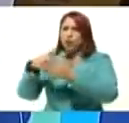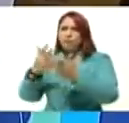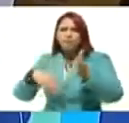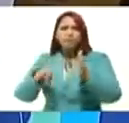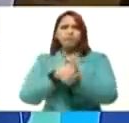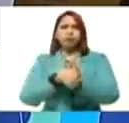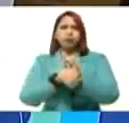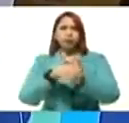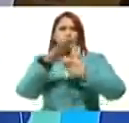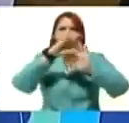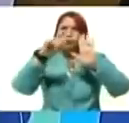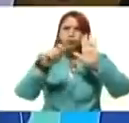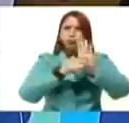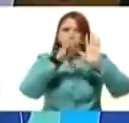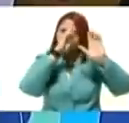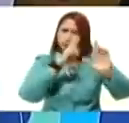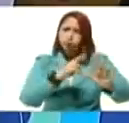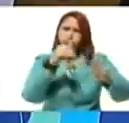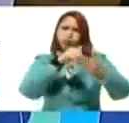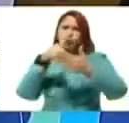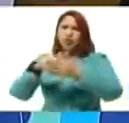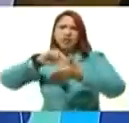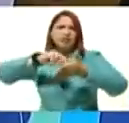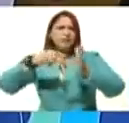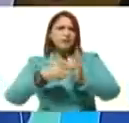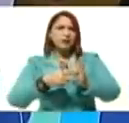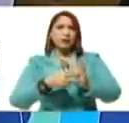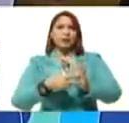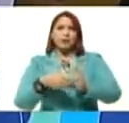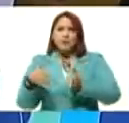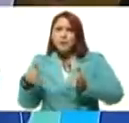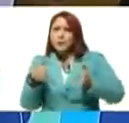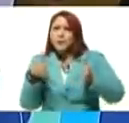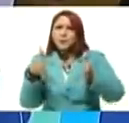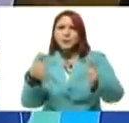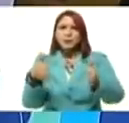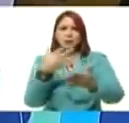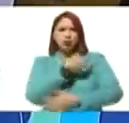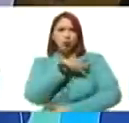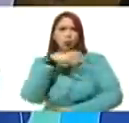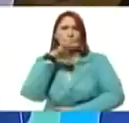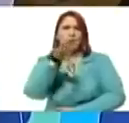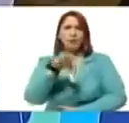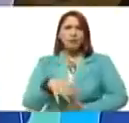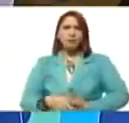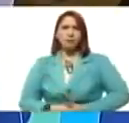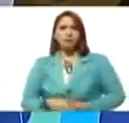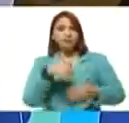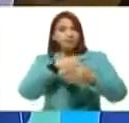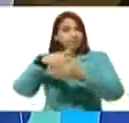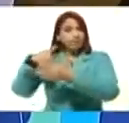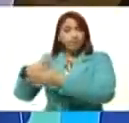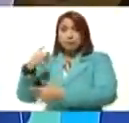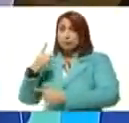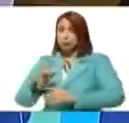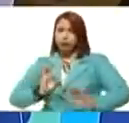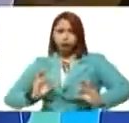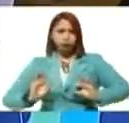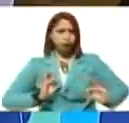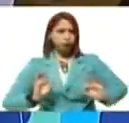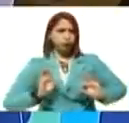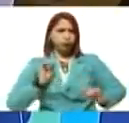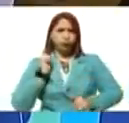la constitución. Votar es ratificar el camino de soberanía. Votar, votar, prepararnos.